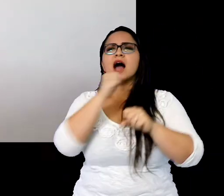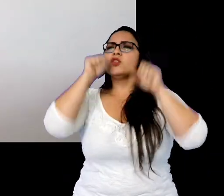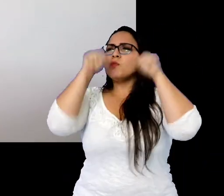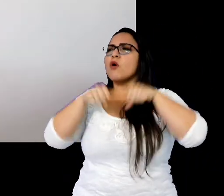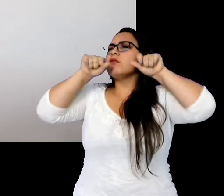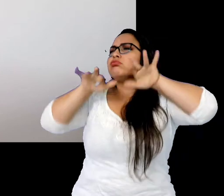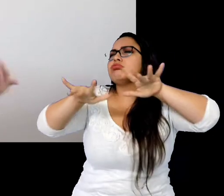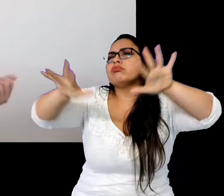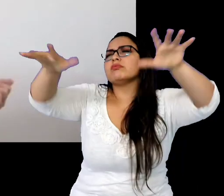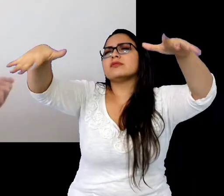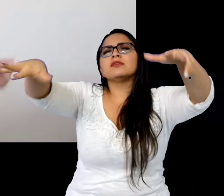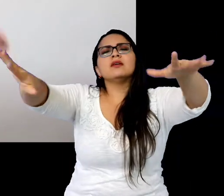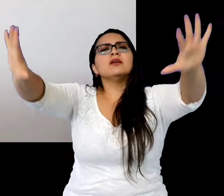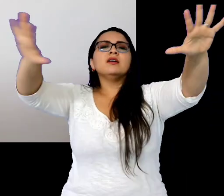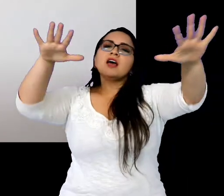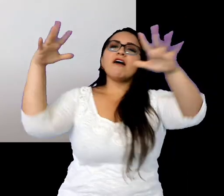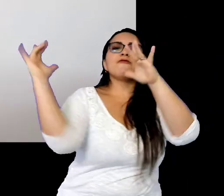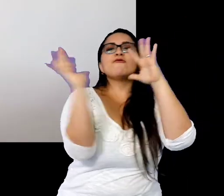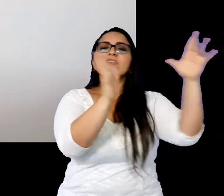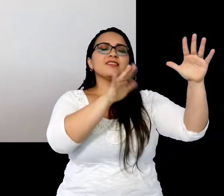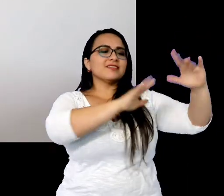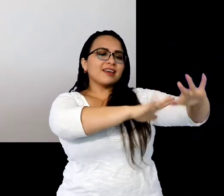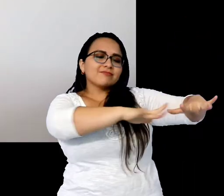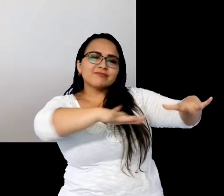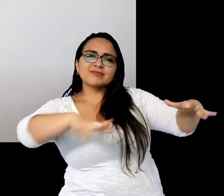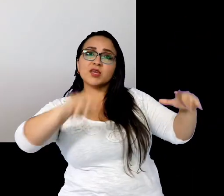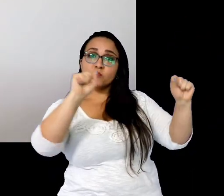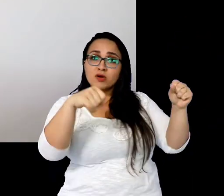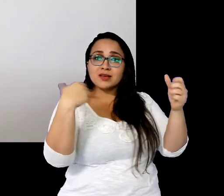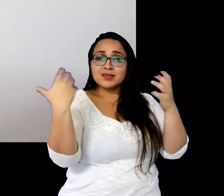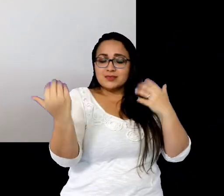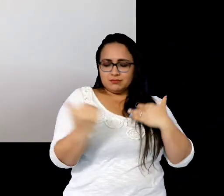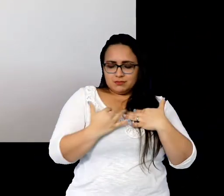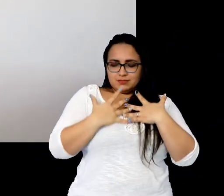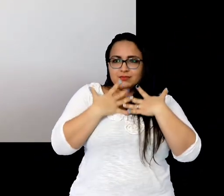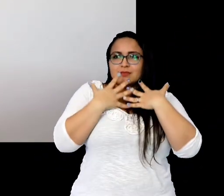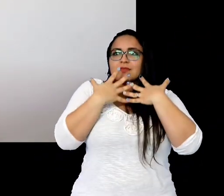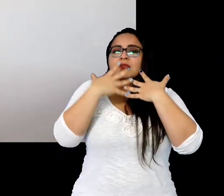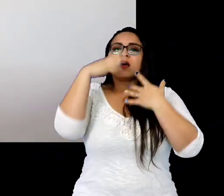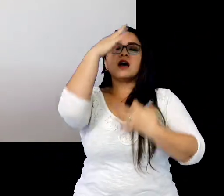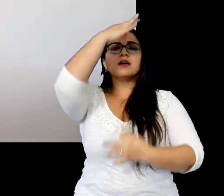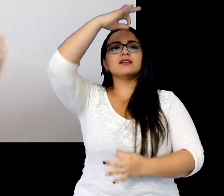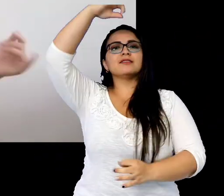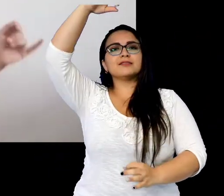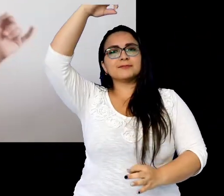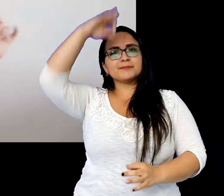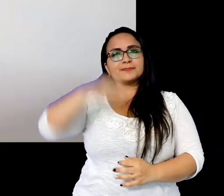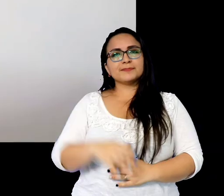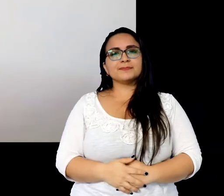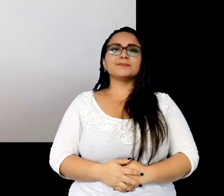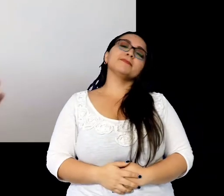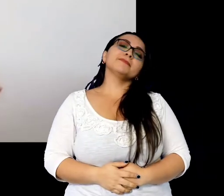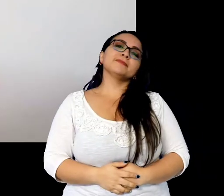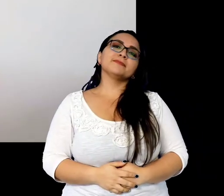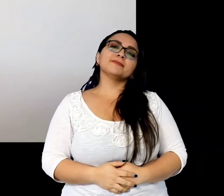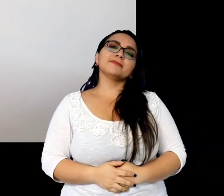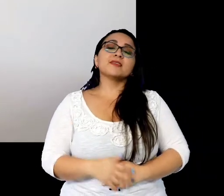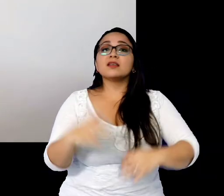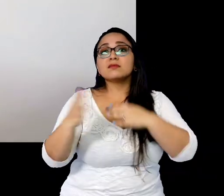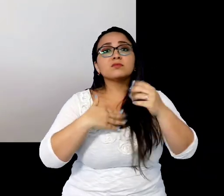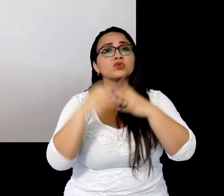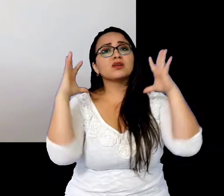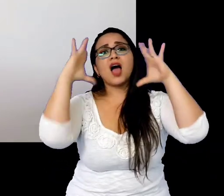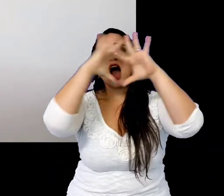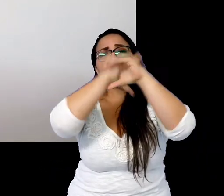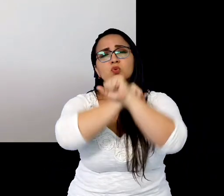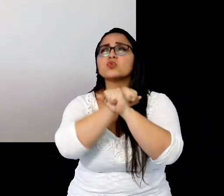de la brisa y de la arena y llegan como pomadas de algodón a su espíritu. Aún en las noches sin luna,